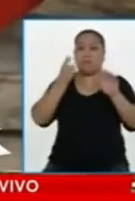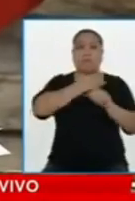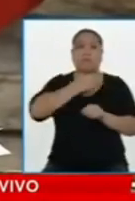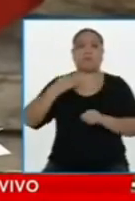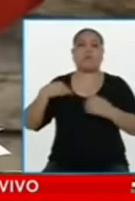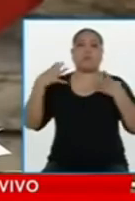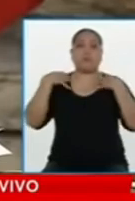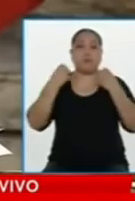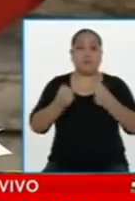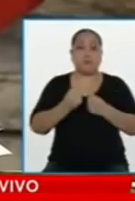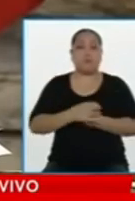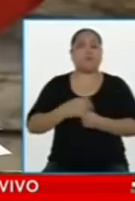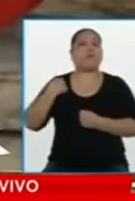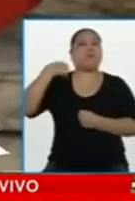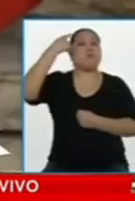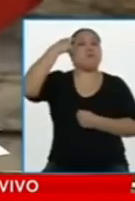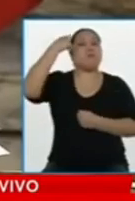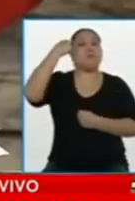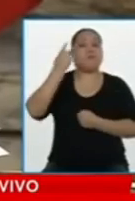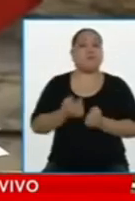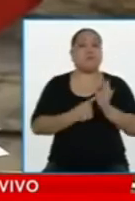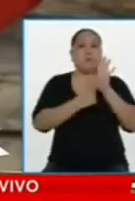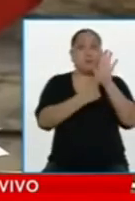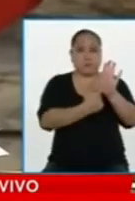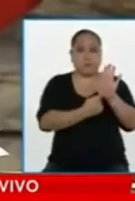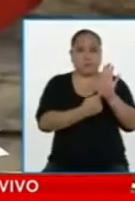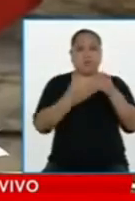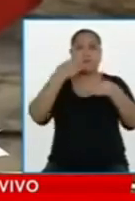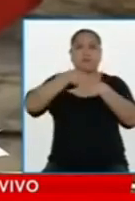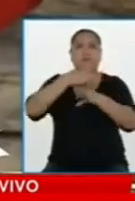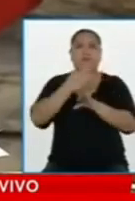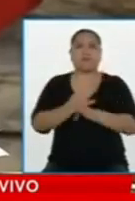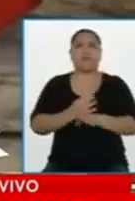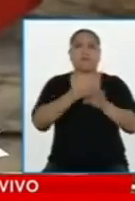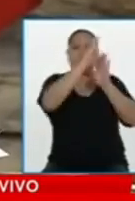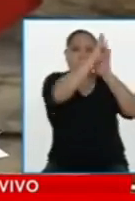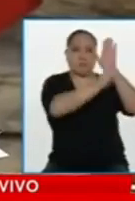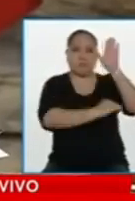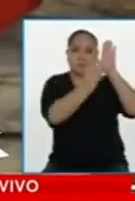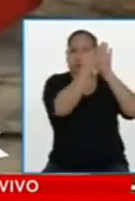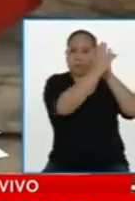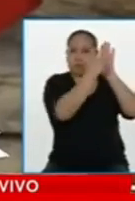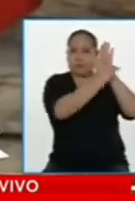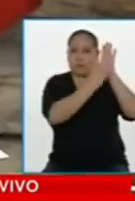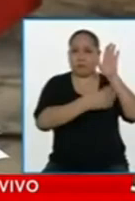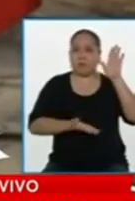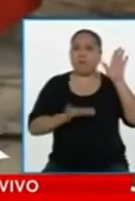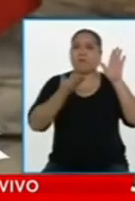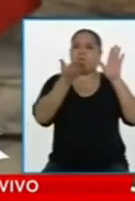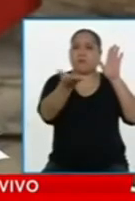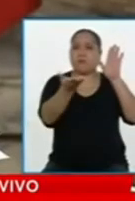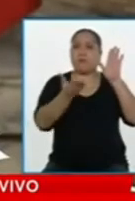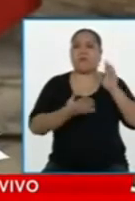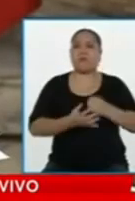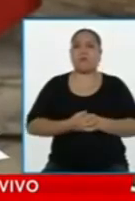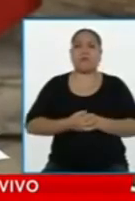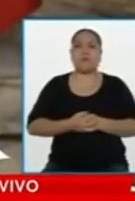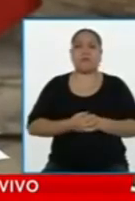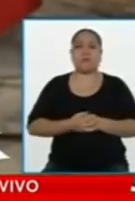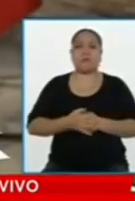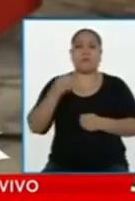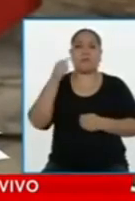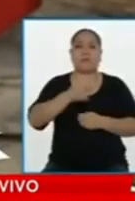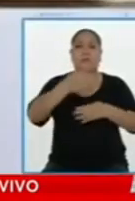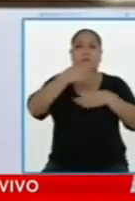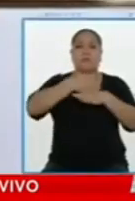y se está aplicando la misma política de Vizcarra. O sea, cortina de humo, promesas, ninguna medida, ninguna medida, ninguna